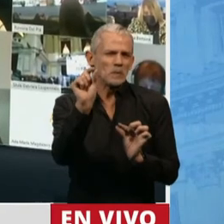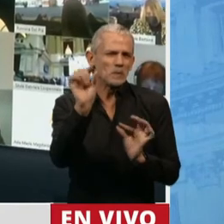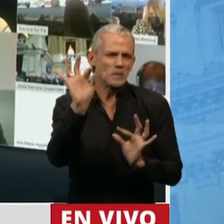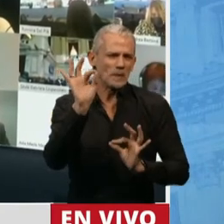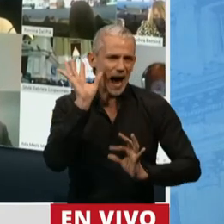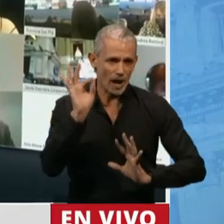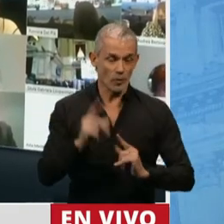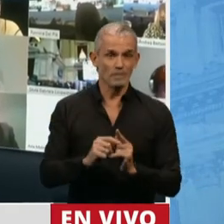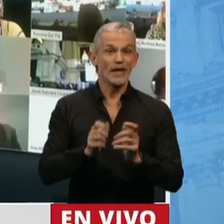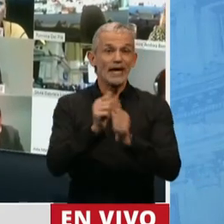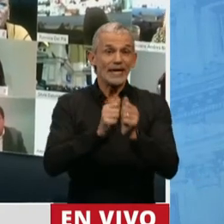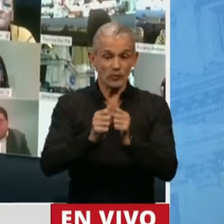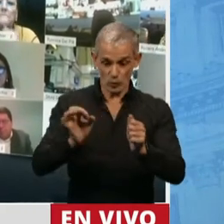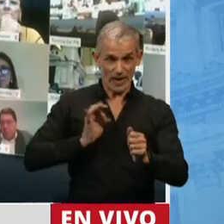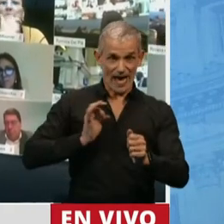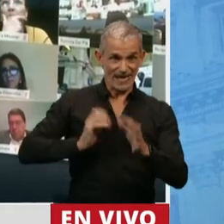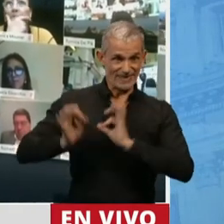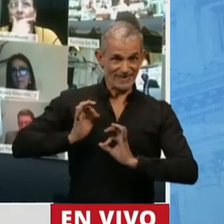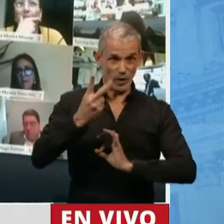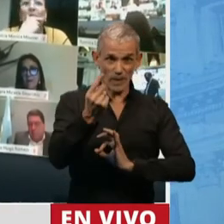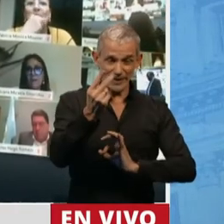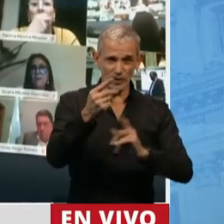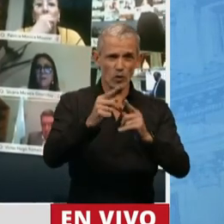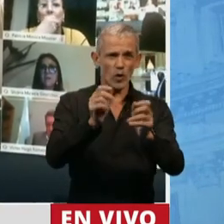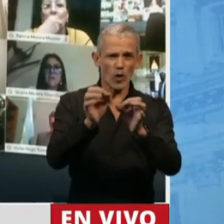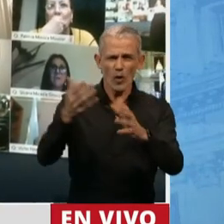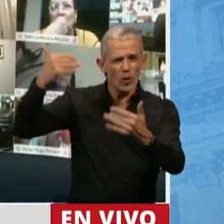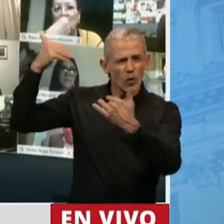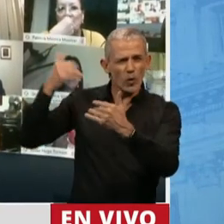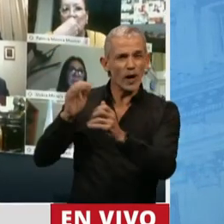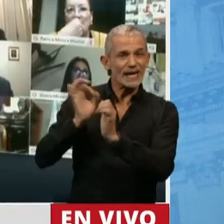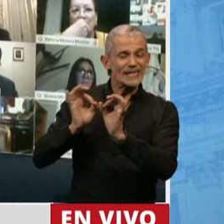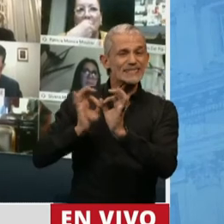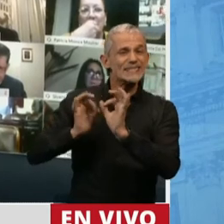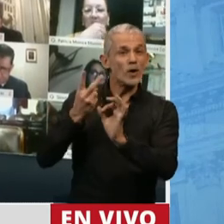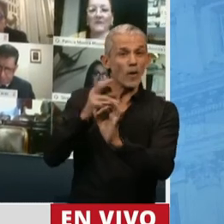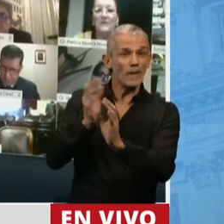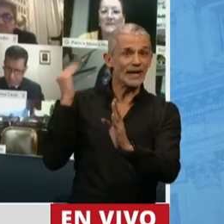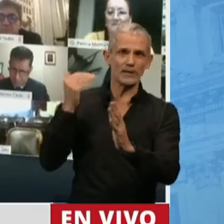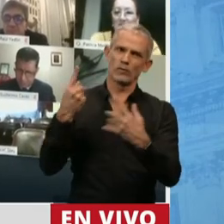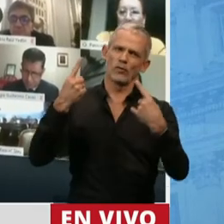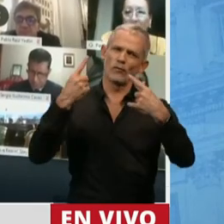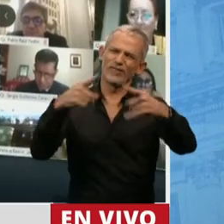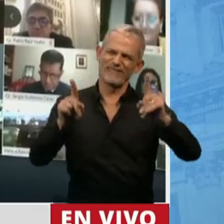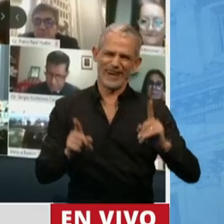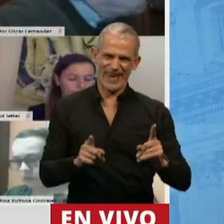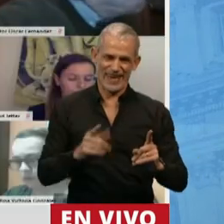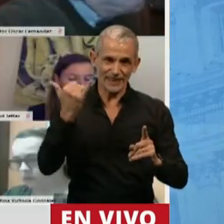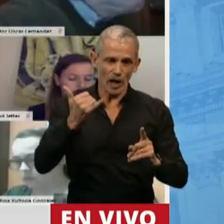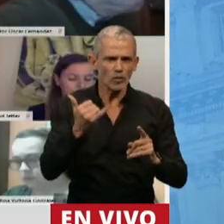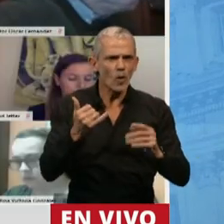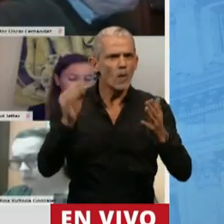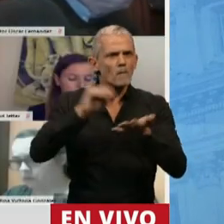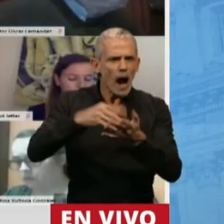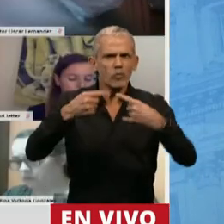La industria del siglo XXI es muy diferente a la del siglo XX. Es cada vez más intensiva en conocimiento y en